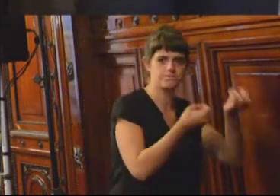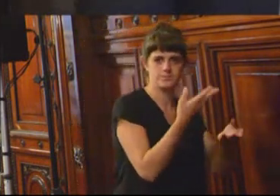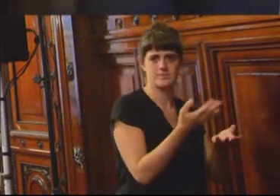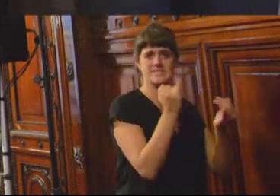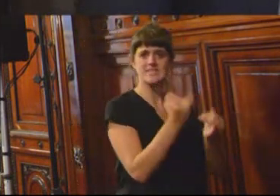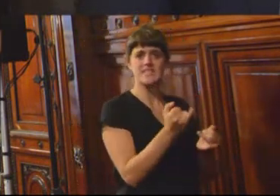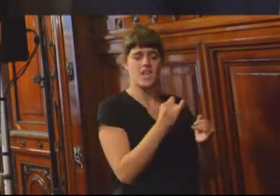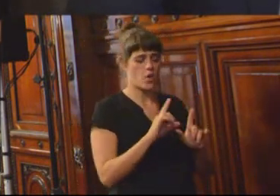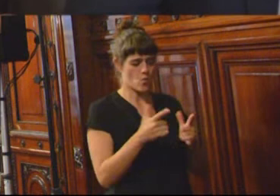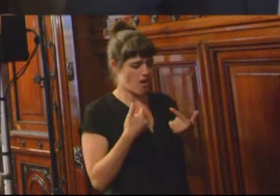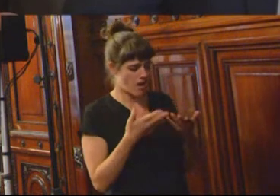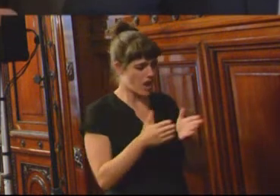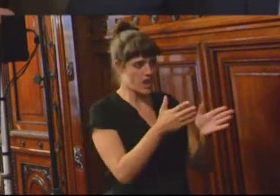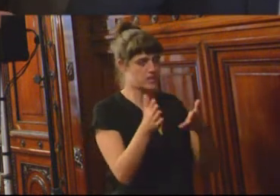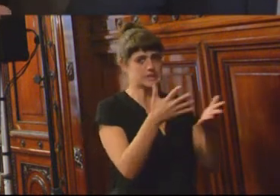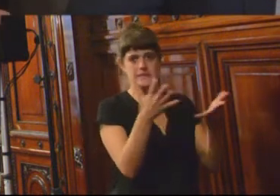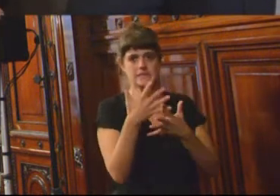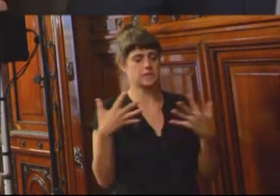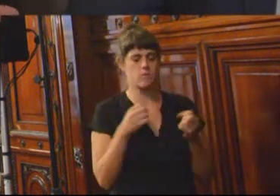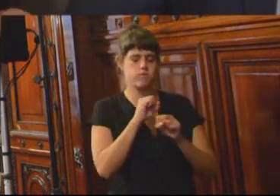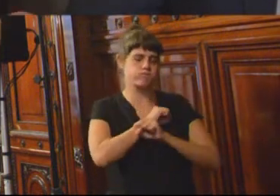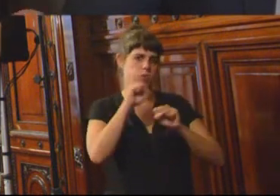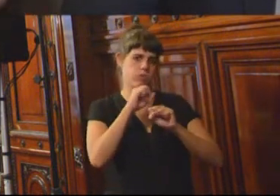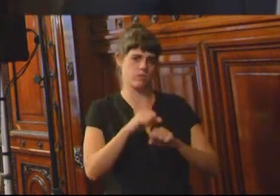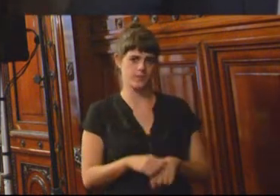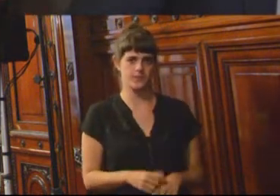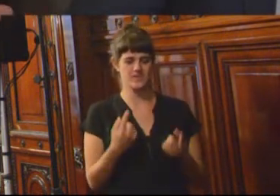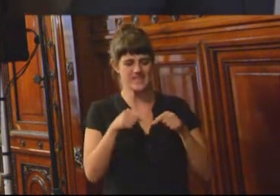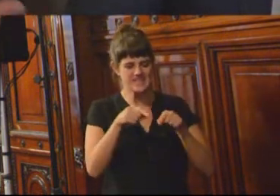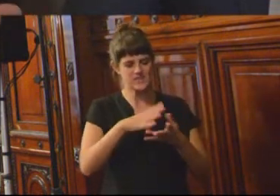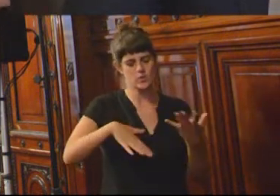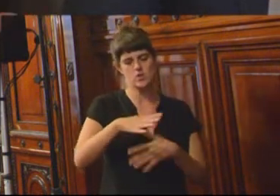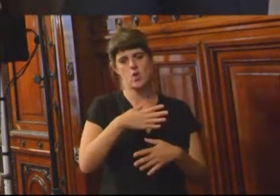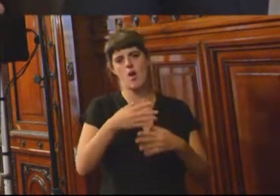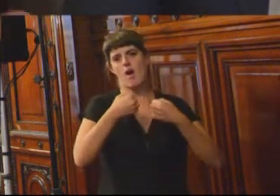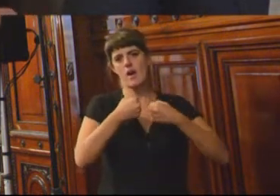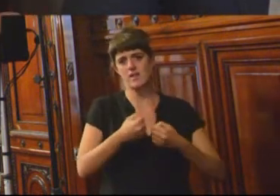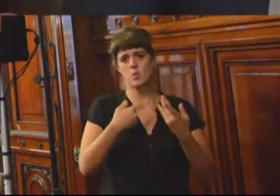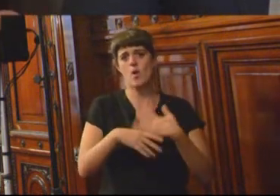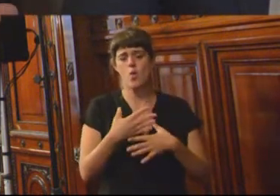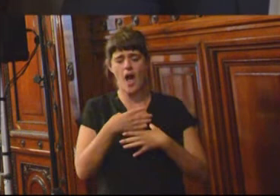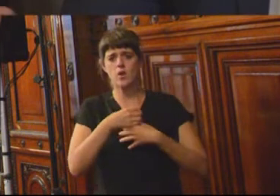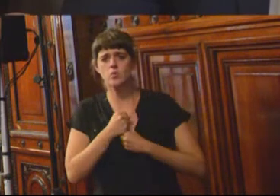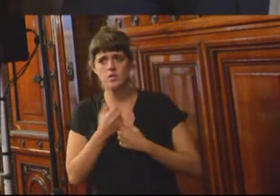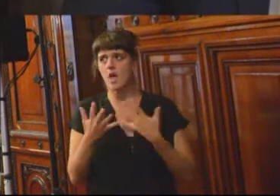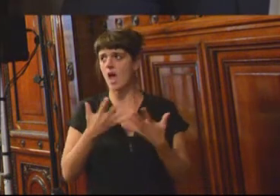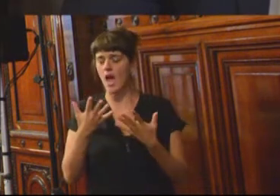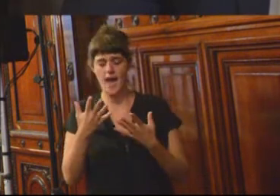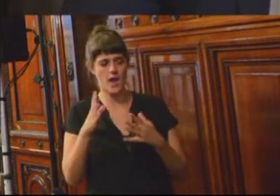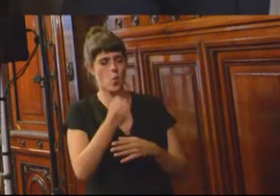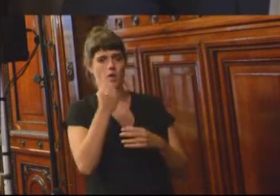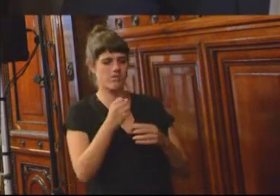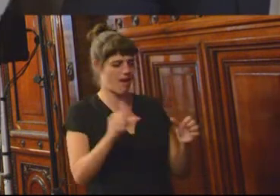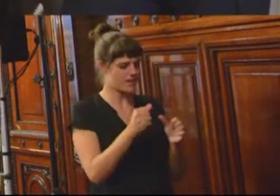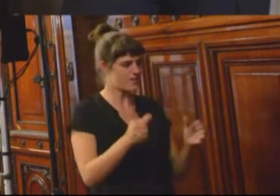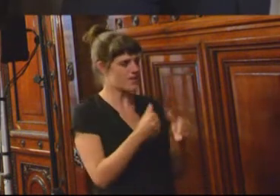implotan o explotan. Es decir, eso es lo que pasa en las cárceles. Cuando las angustias encuentran los canales de construcción, podemos generar algunas de